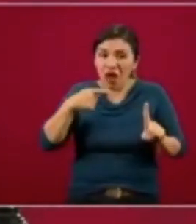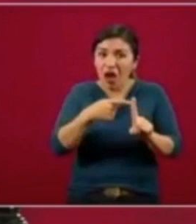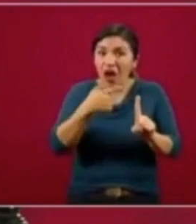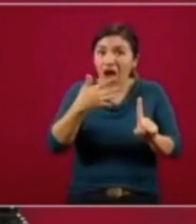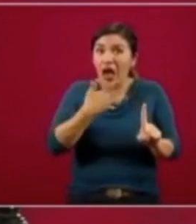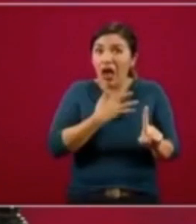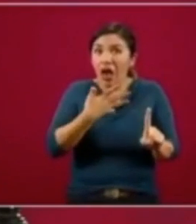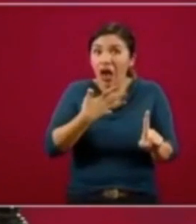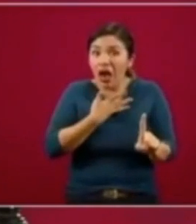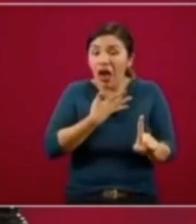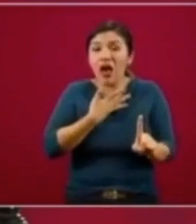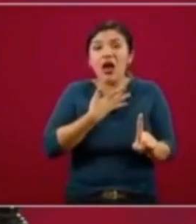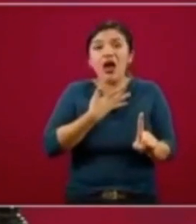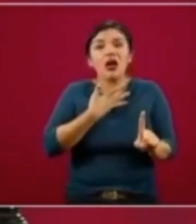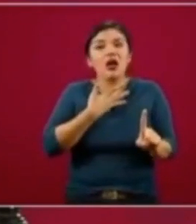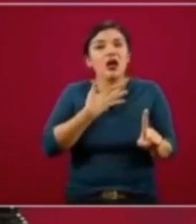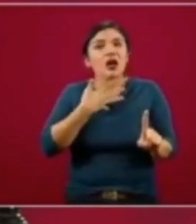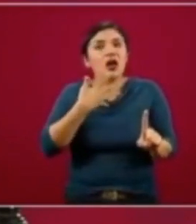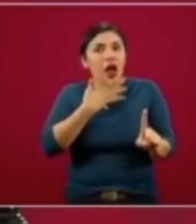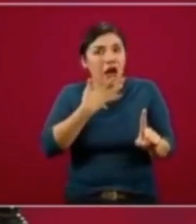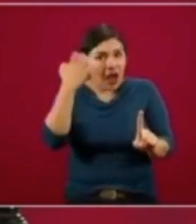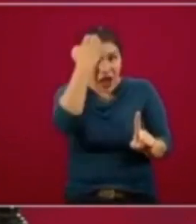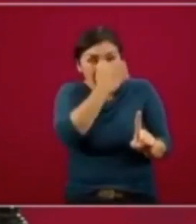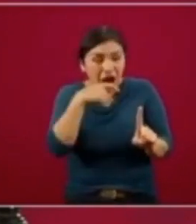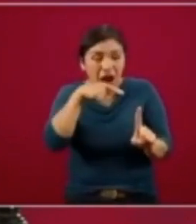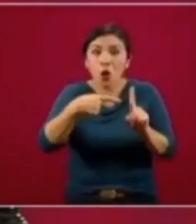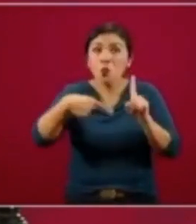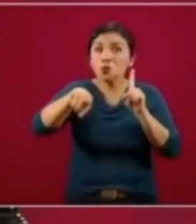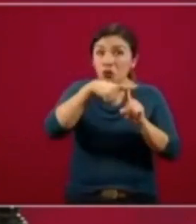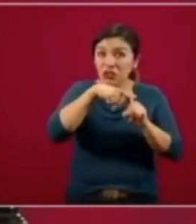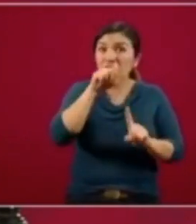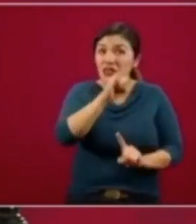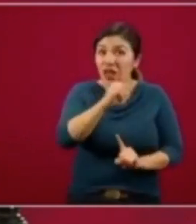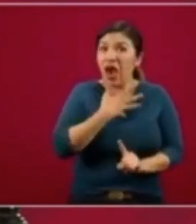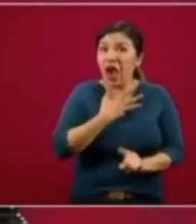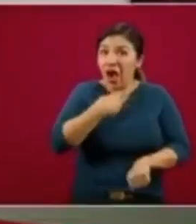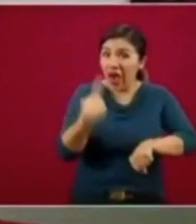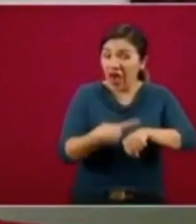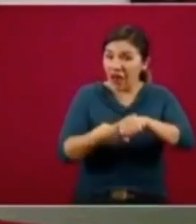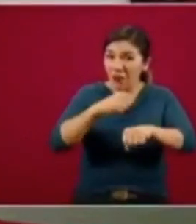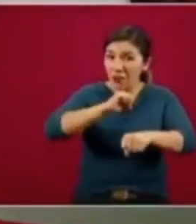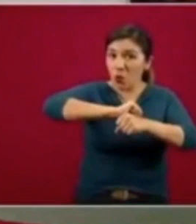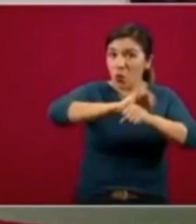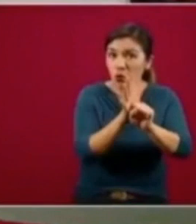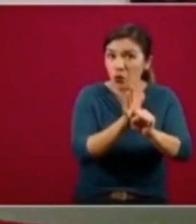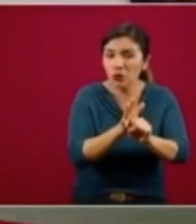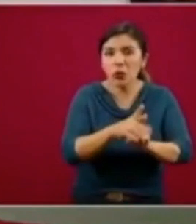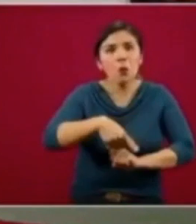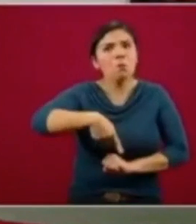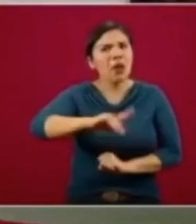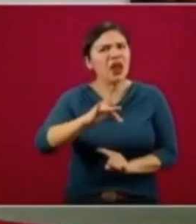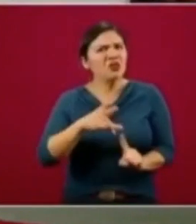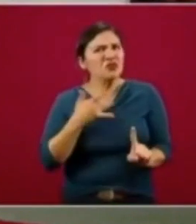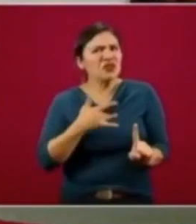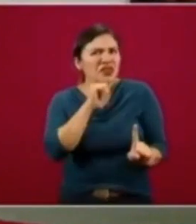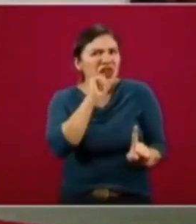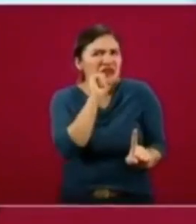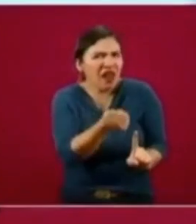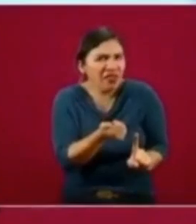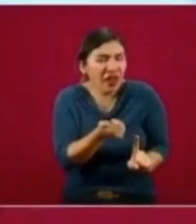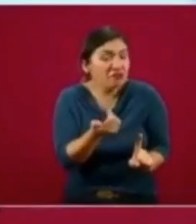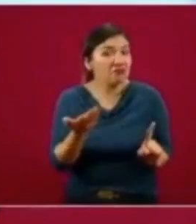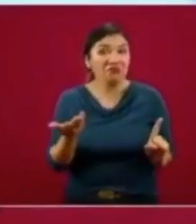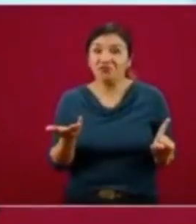en quienes se encuentra una prueba positiva y no tienen síntomas.